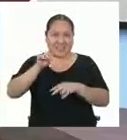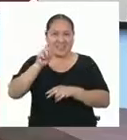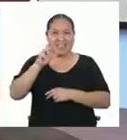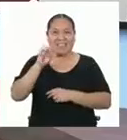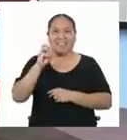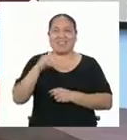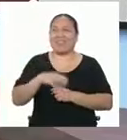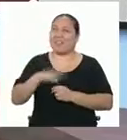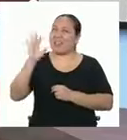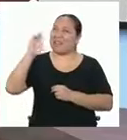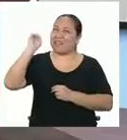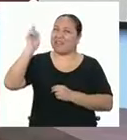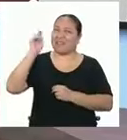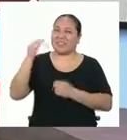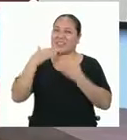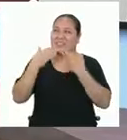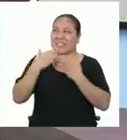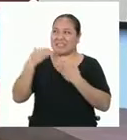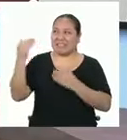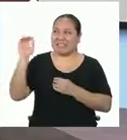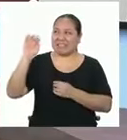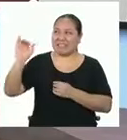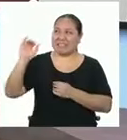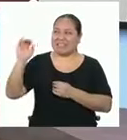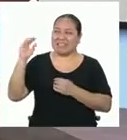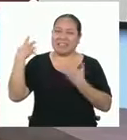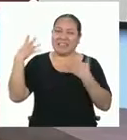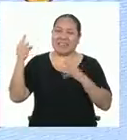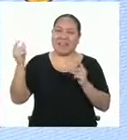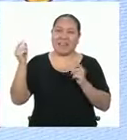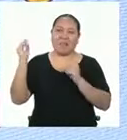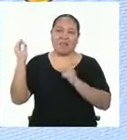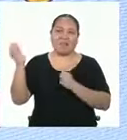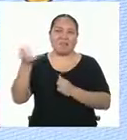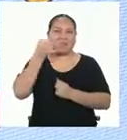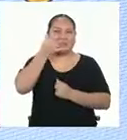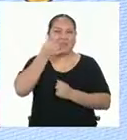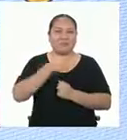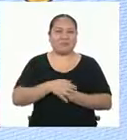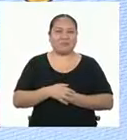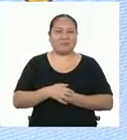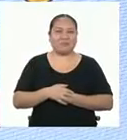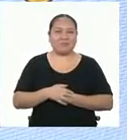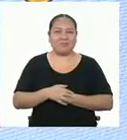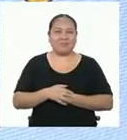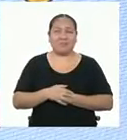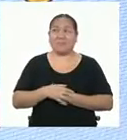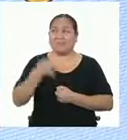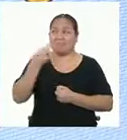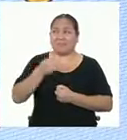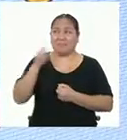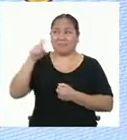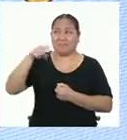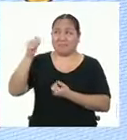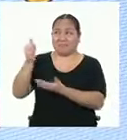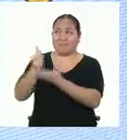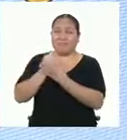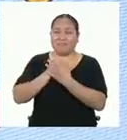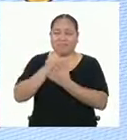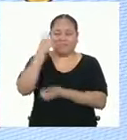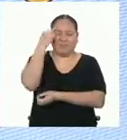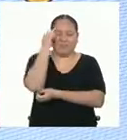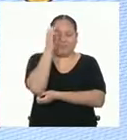Hola, profesor. Gracias por responder a mi mensaje tan rápido. De verdad que necesito su ayuda. Llevo días